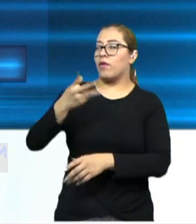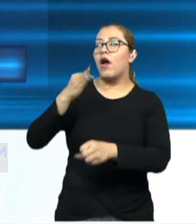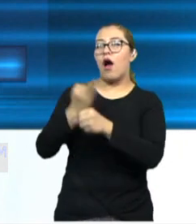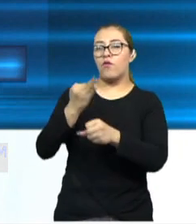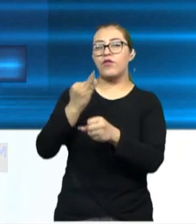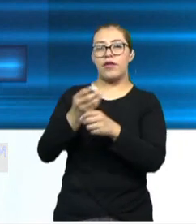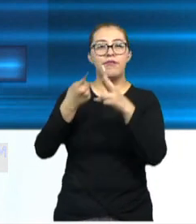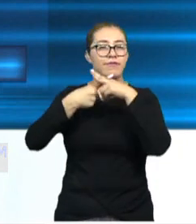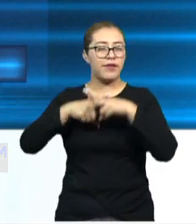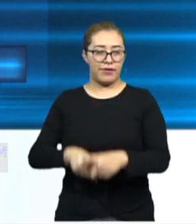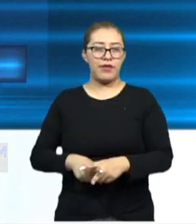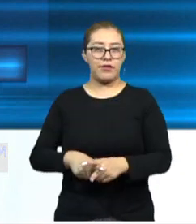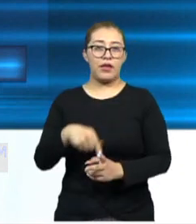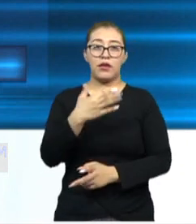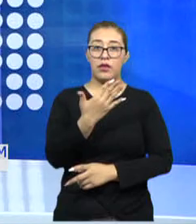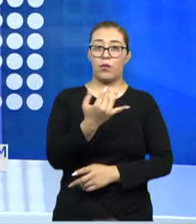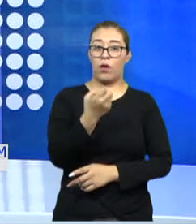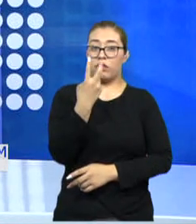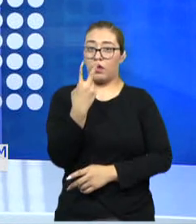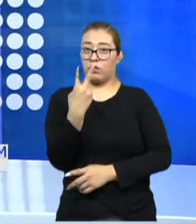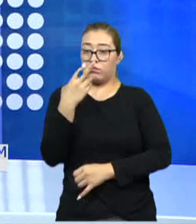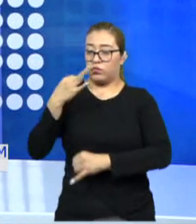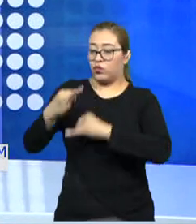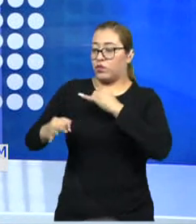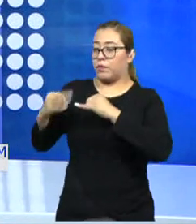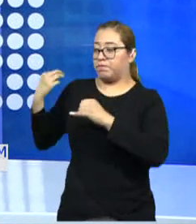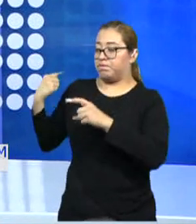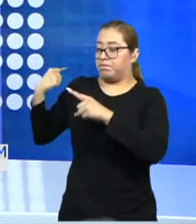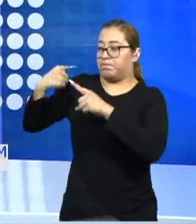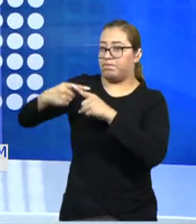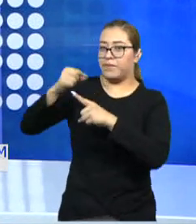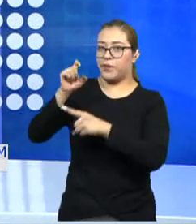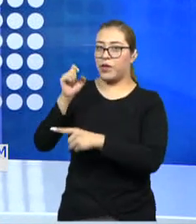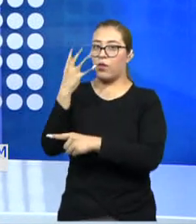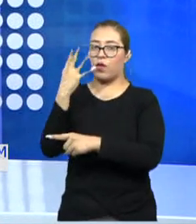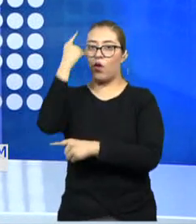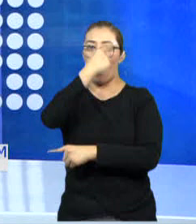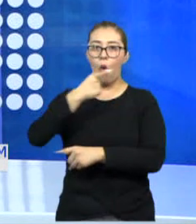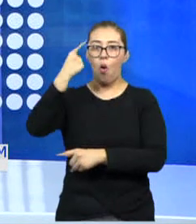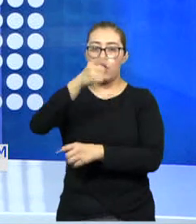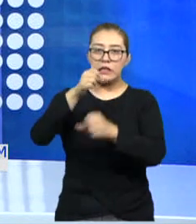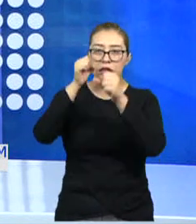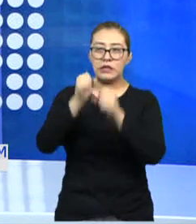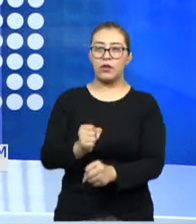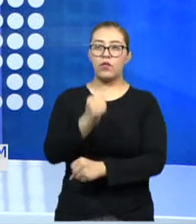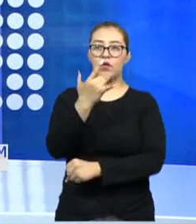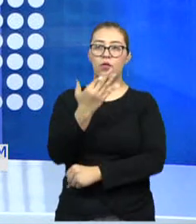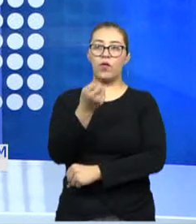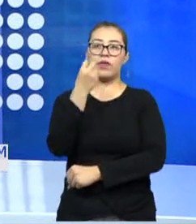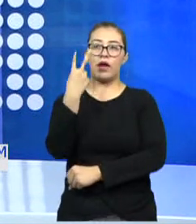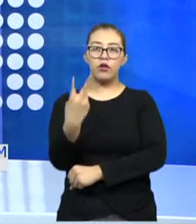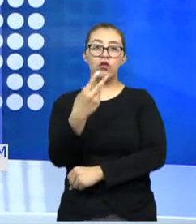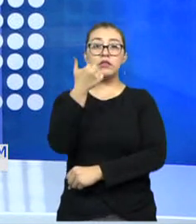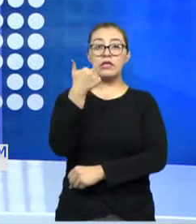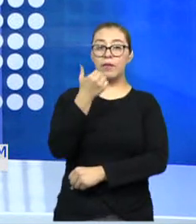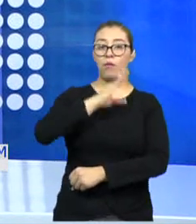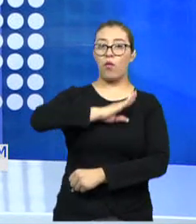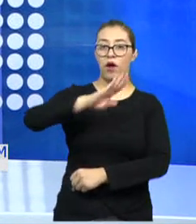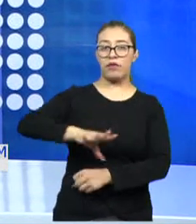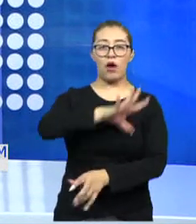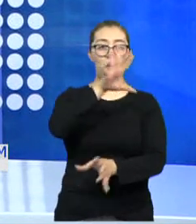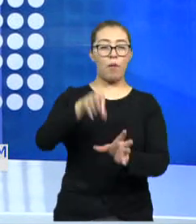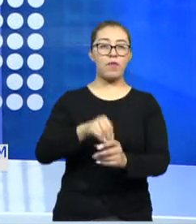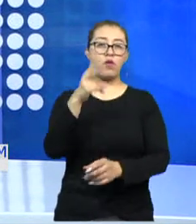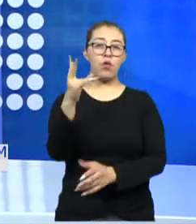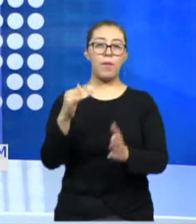en materia. 52 en las últimas 24 horas confirmados, casos confirmados 52, 6 defunciones que hacen un total